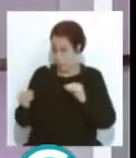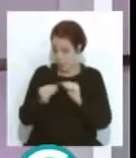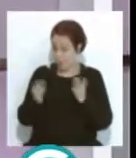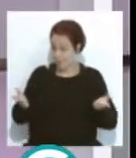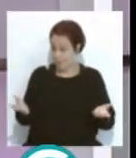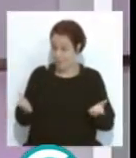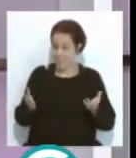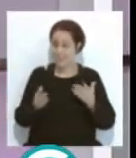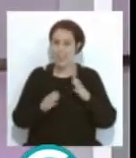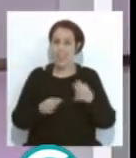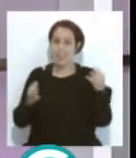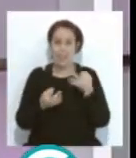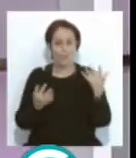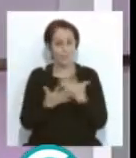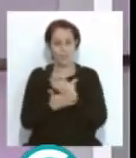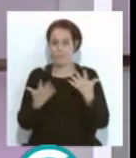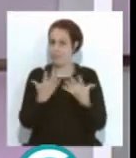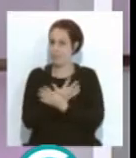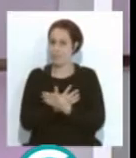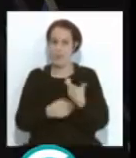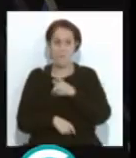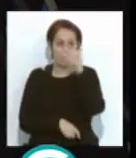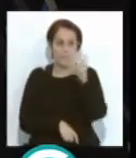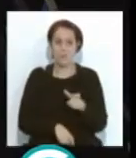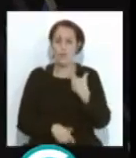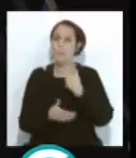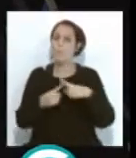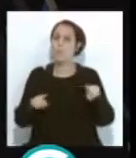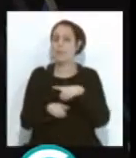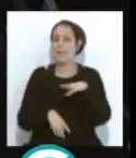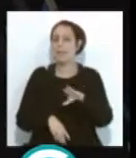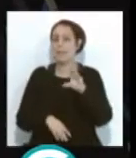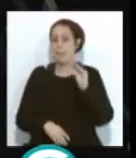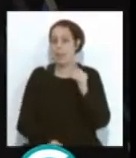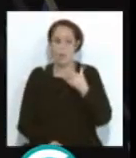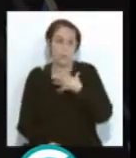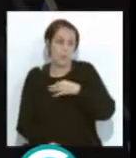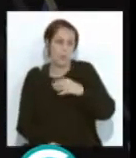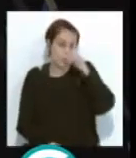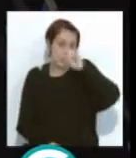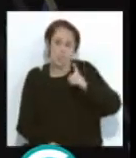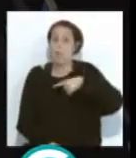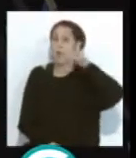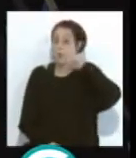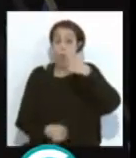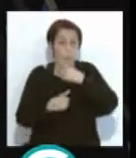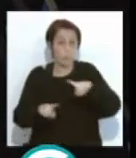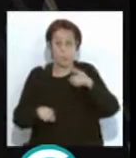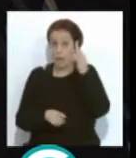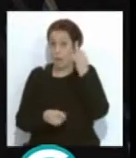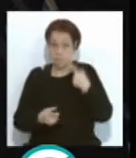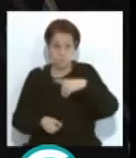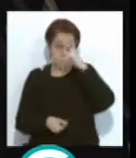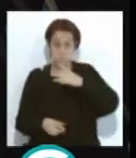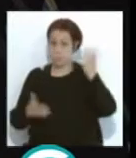que tiene que ser un compendio, tiene que ser alguien que sí, que entienda de música y pueda ser una profesora de música, se me